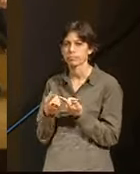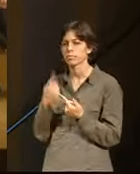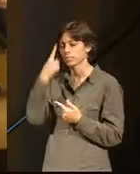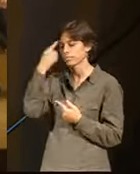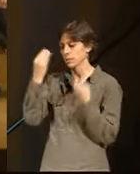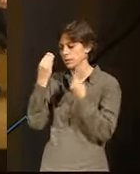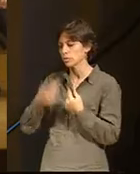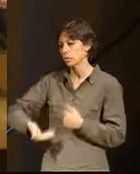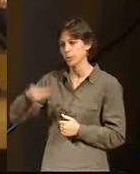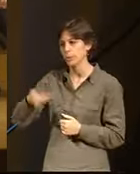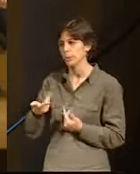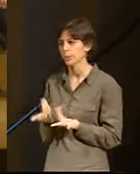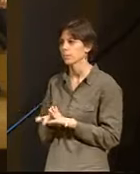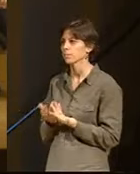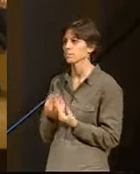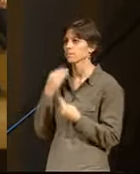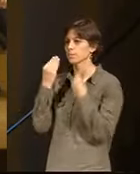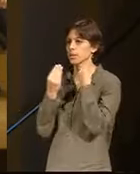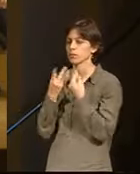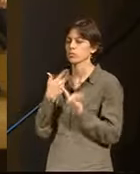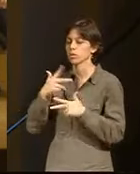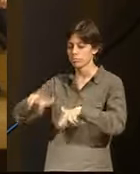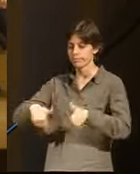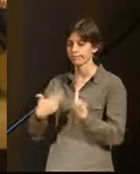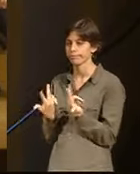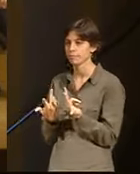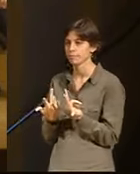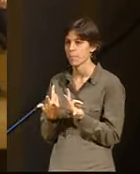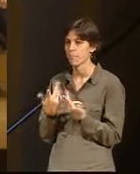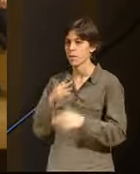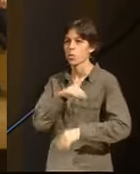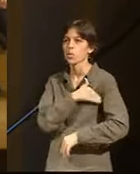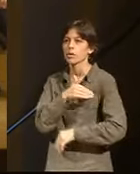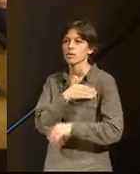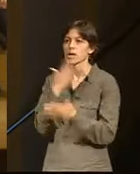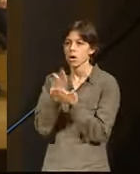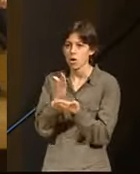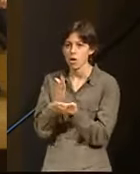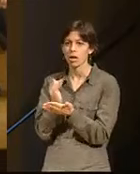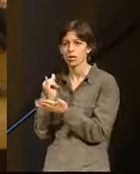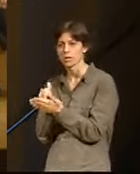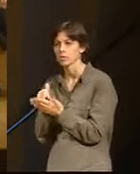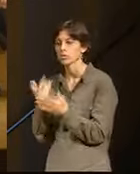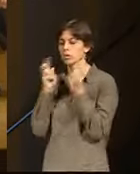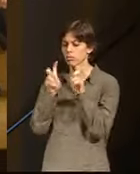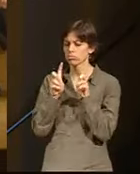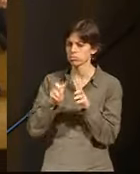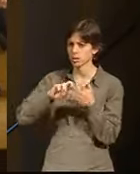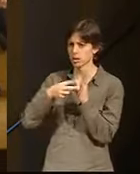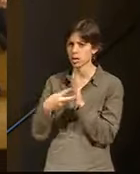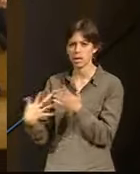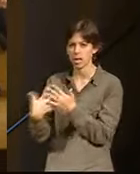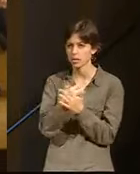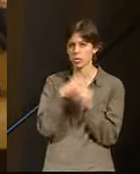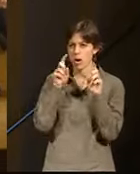muy importante y que me vais a permitir de que en la universidad, en los colegios, nos van a enseñar toda la técnica del